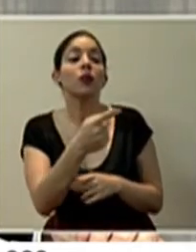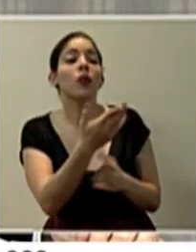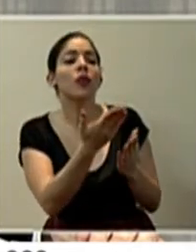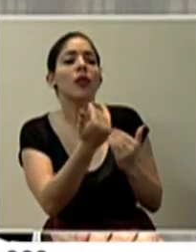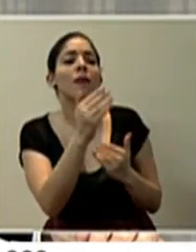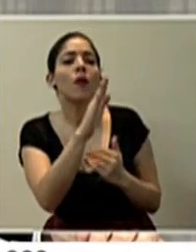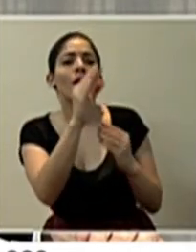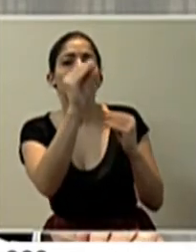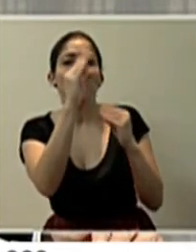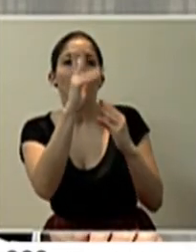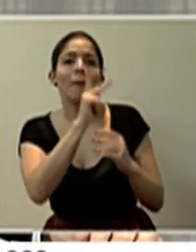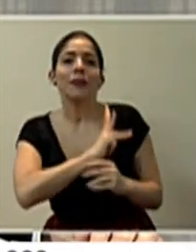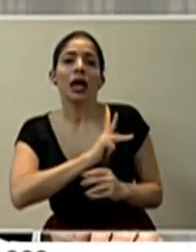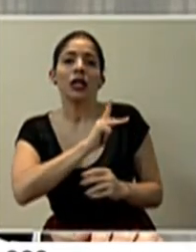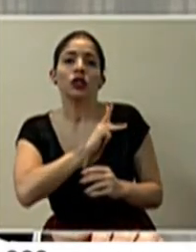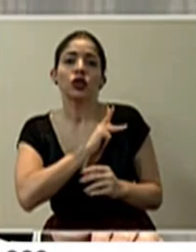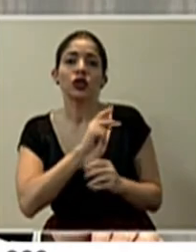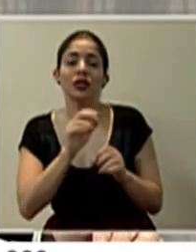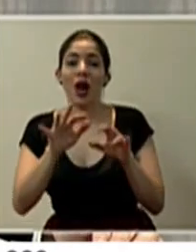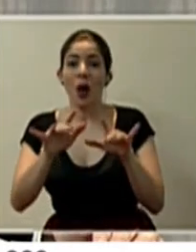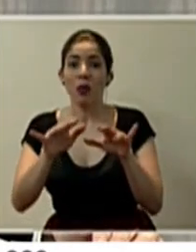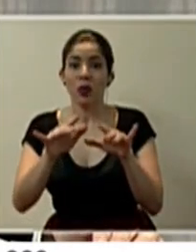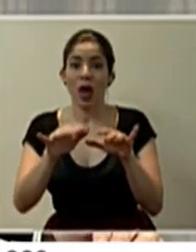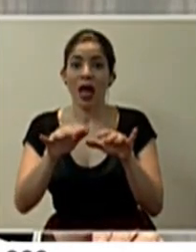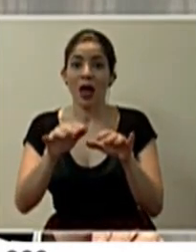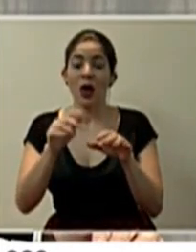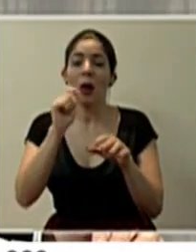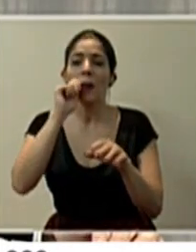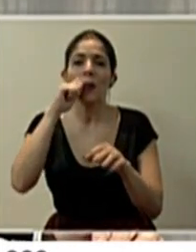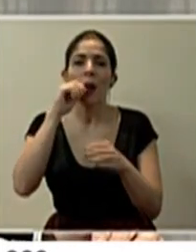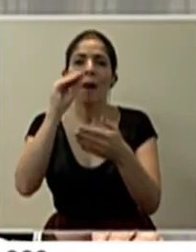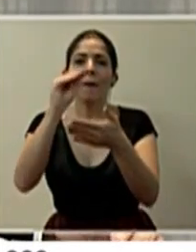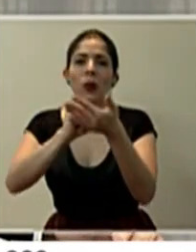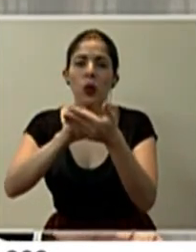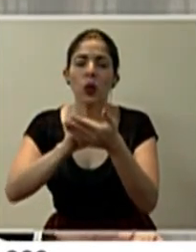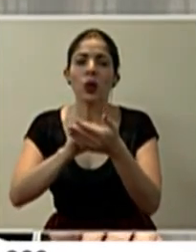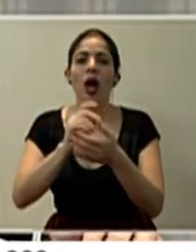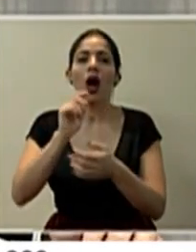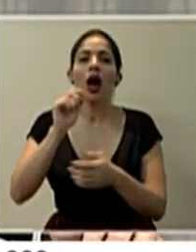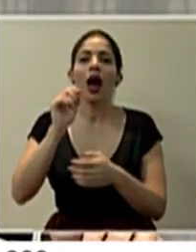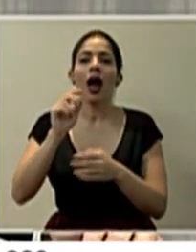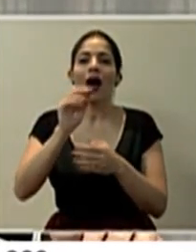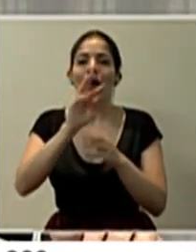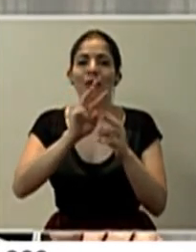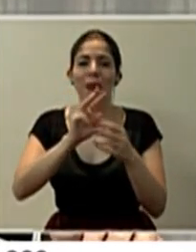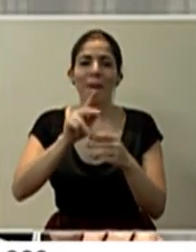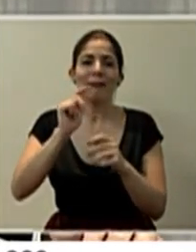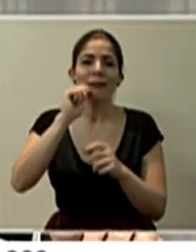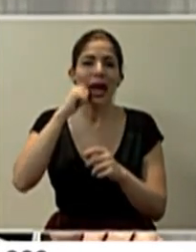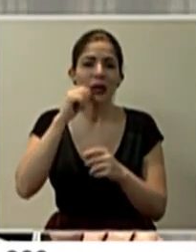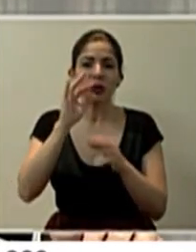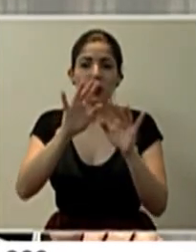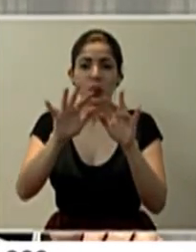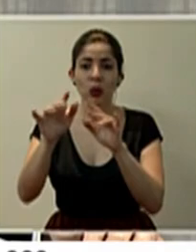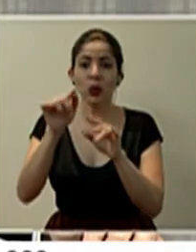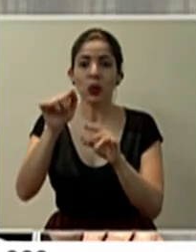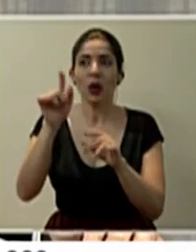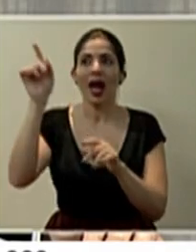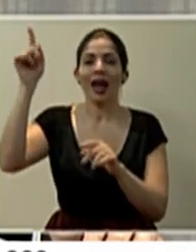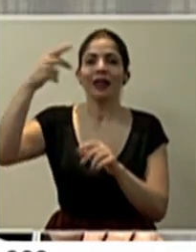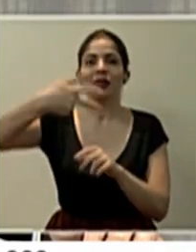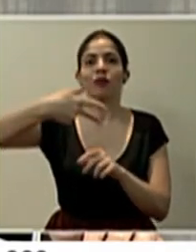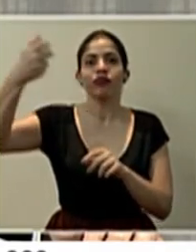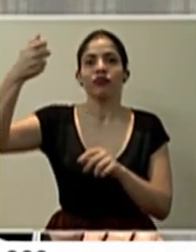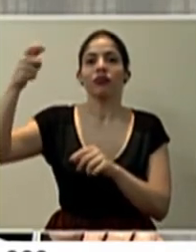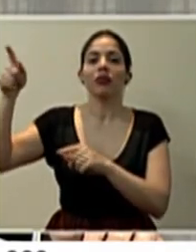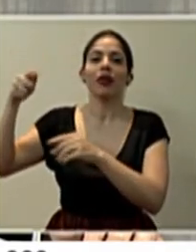personales o de password o software, perdón, de password o clave a un link y aquí le sustraen